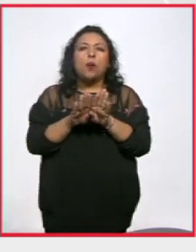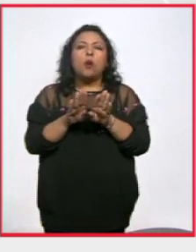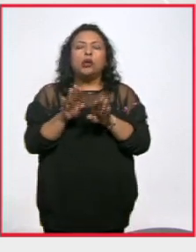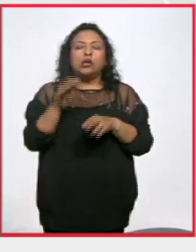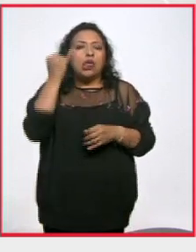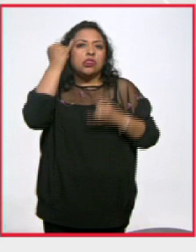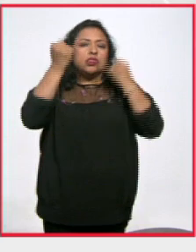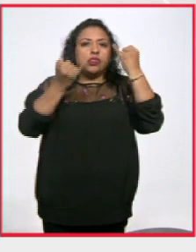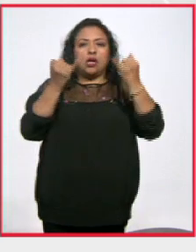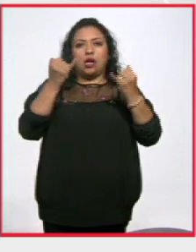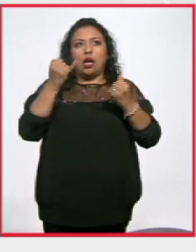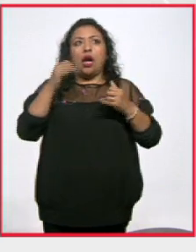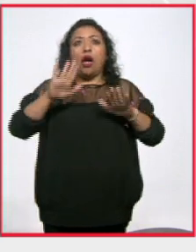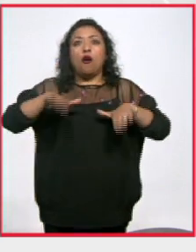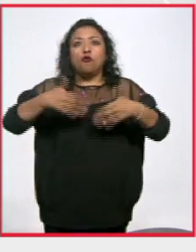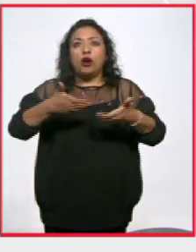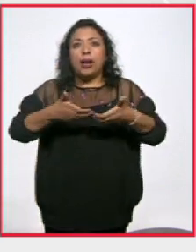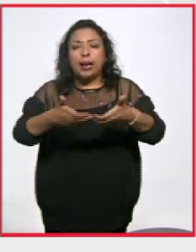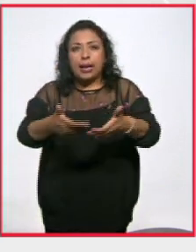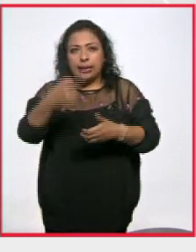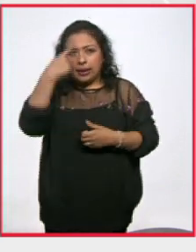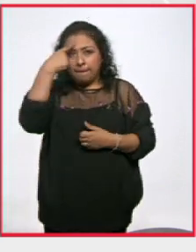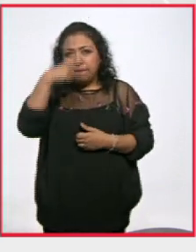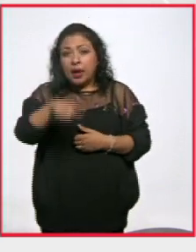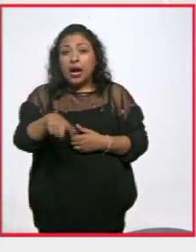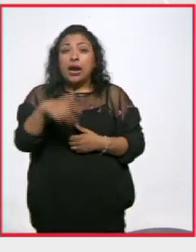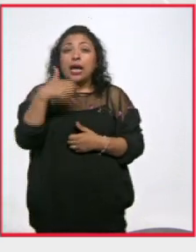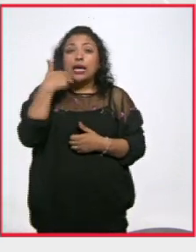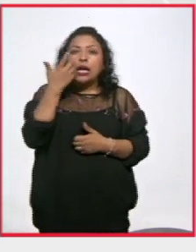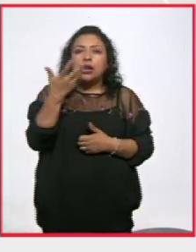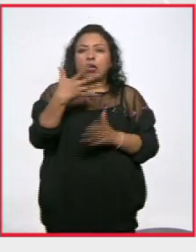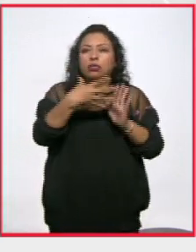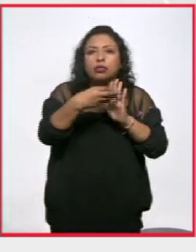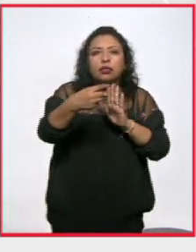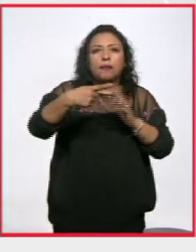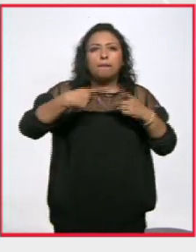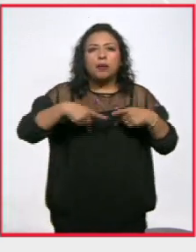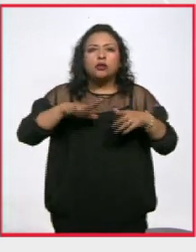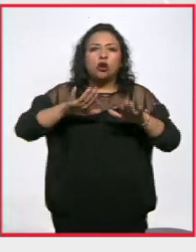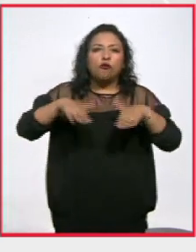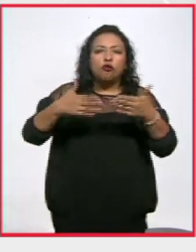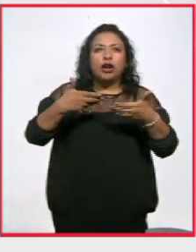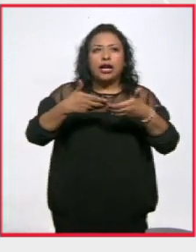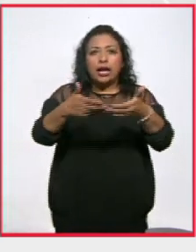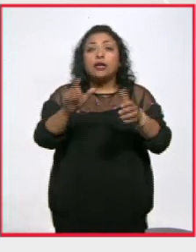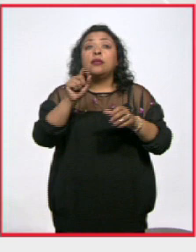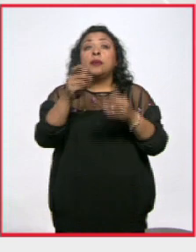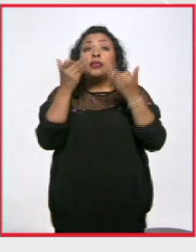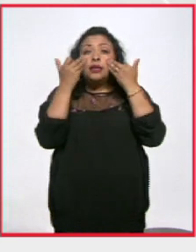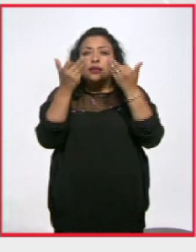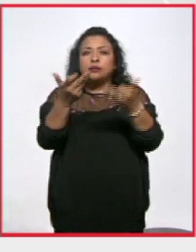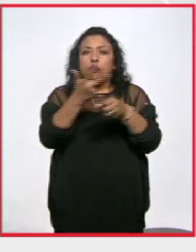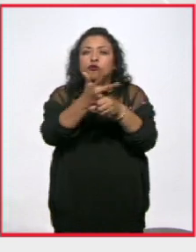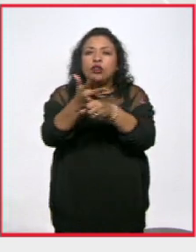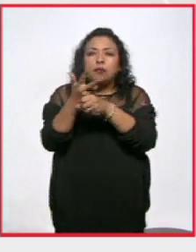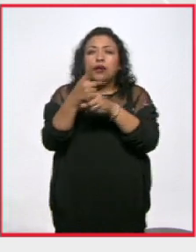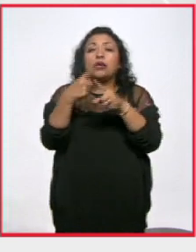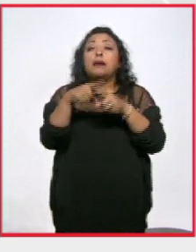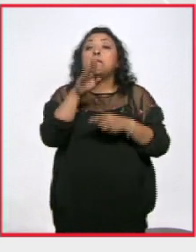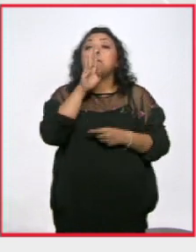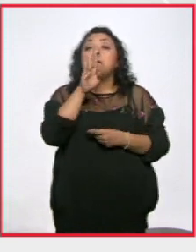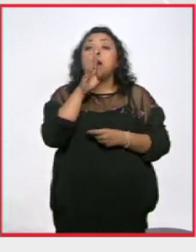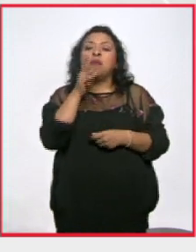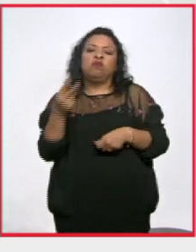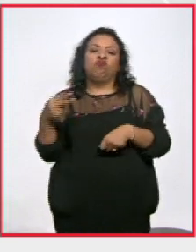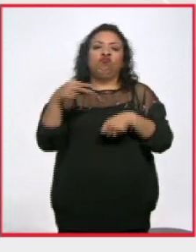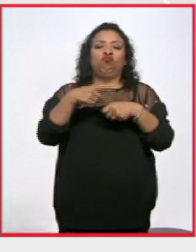improvisaciones artísticas en la calle para intentar contagiar a la gente en las calles están los testimonios filmados de una madre que